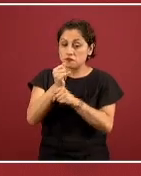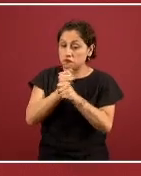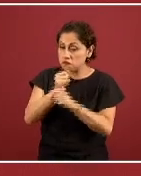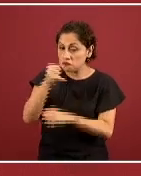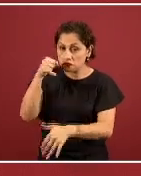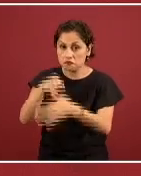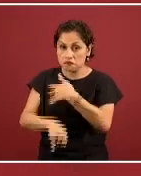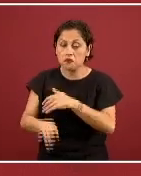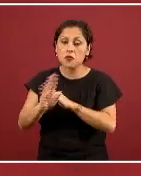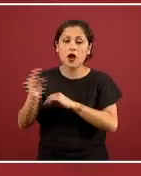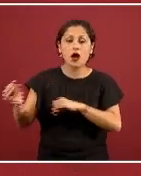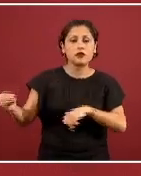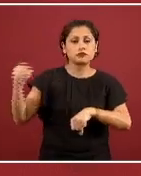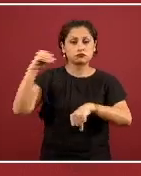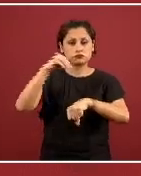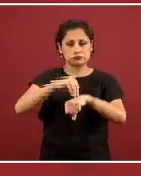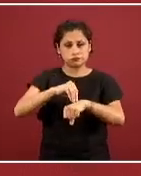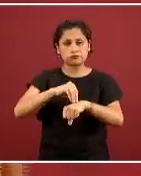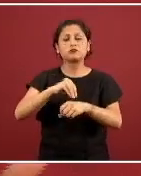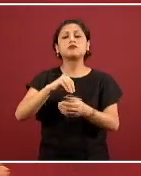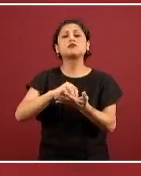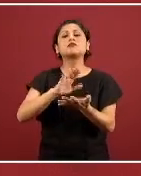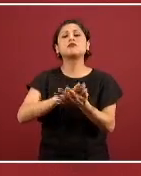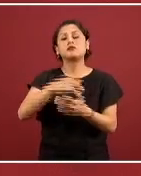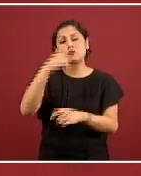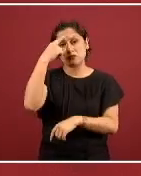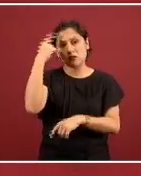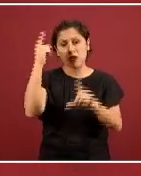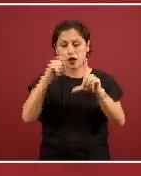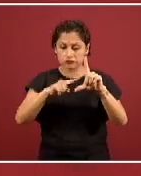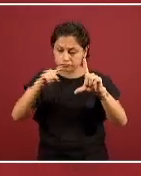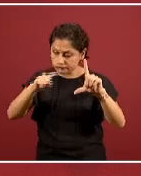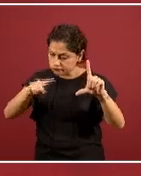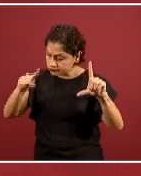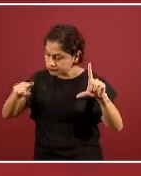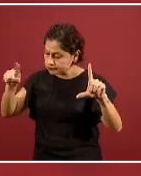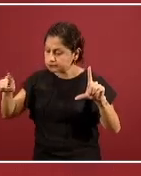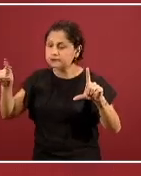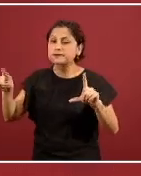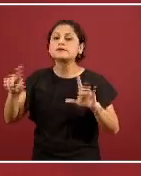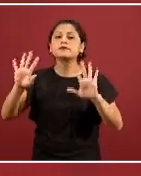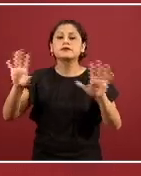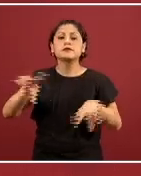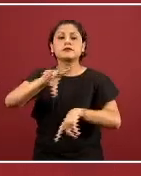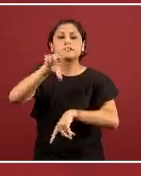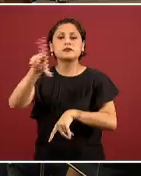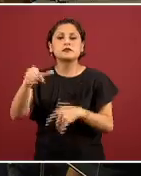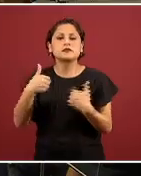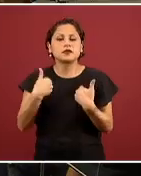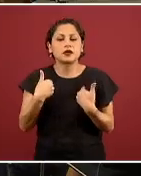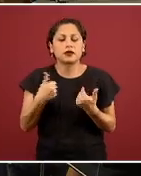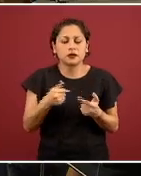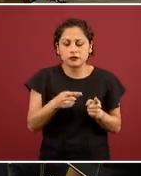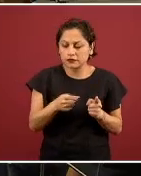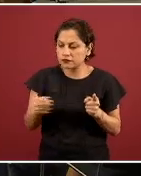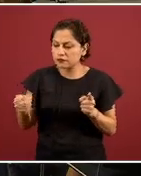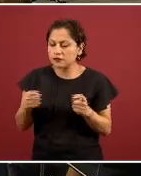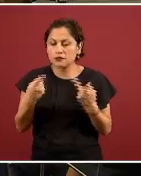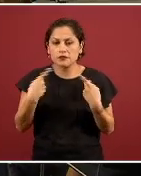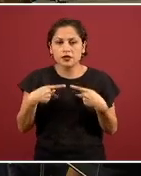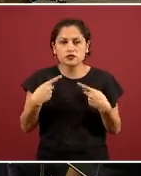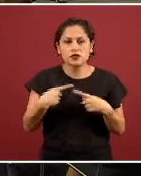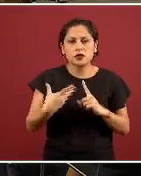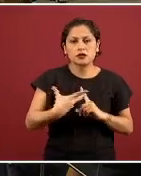epidémica descendente y queremos conocer efectivamente en un momento qué cantidad de la población pudo haber estado expuesta al virus.